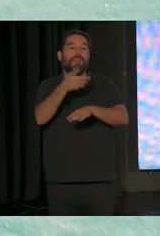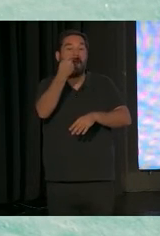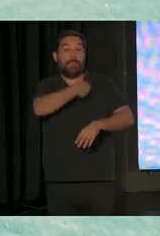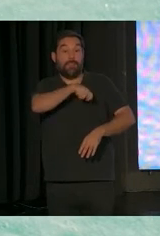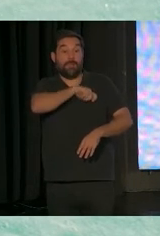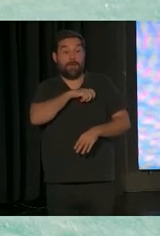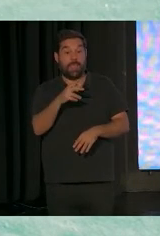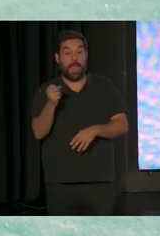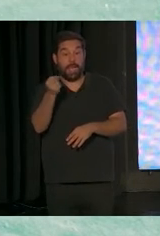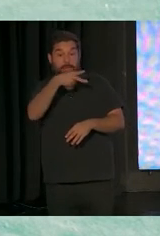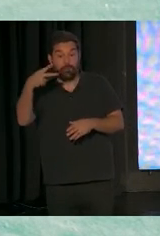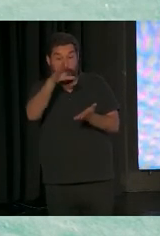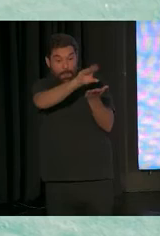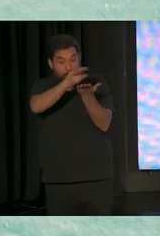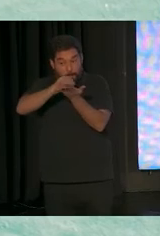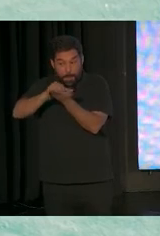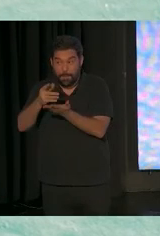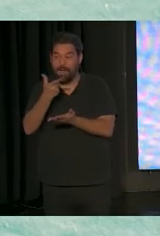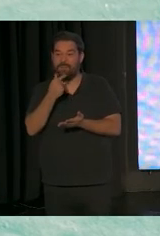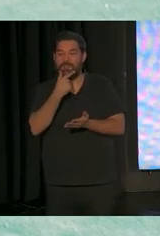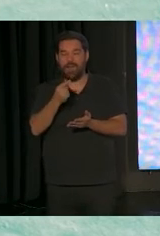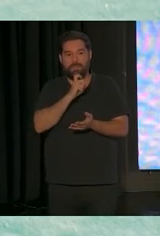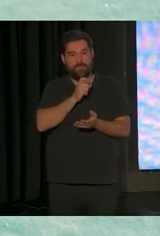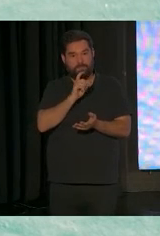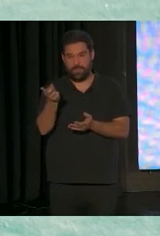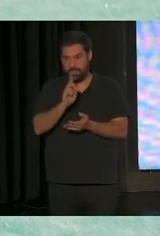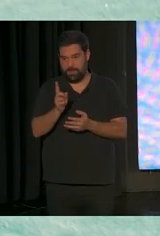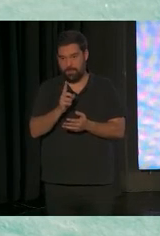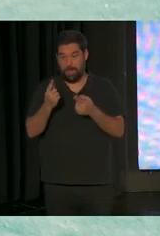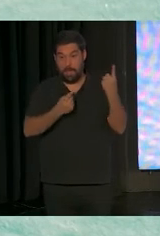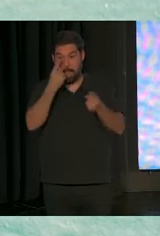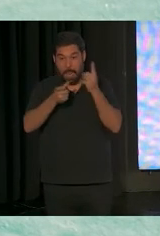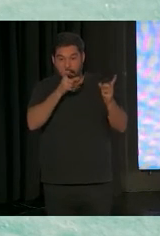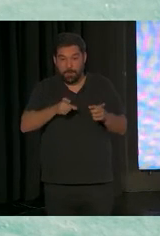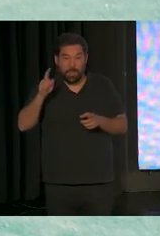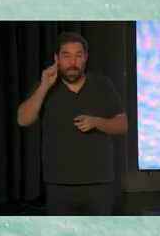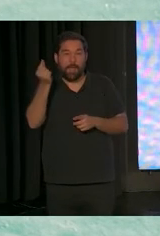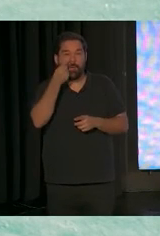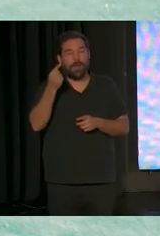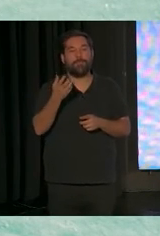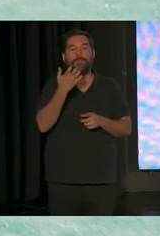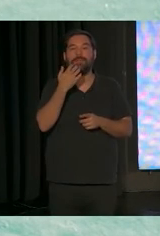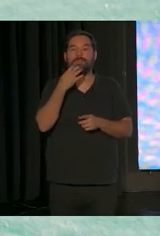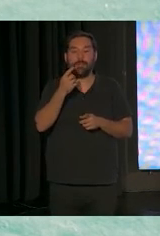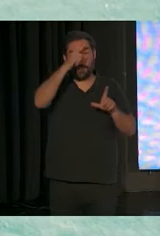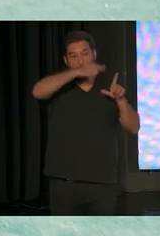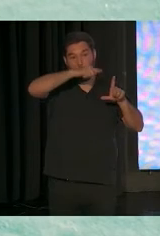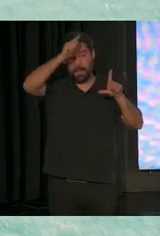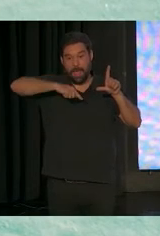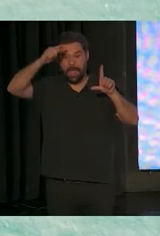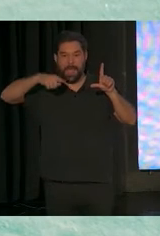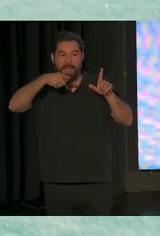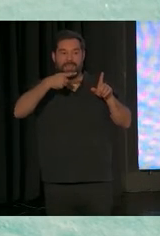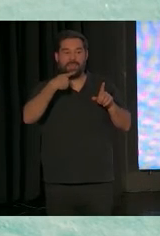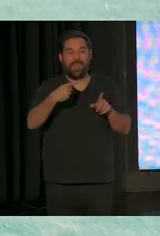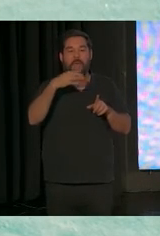resultados en los niños de una manera fácil, no compleja. ¿Alguien se ha dado cuenta, si usáis escalas como la MESER, que hay una columna que pone